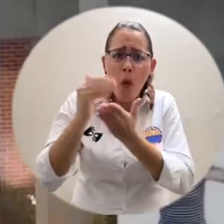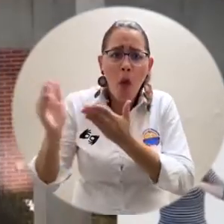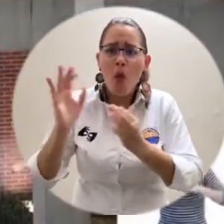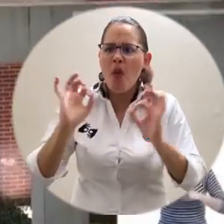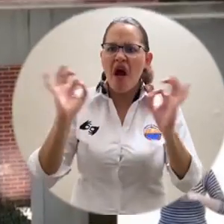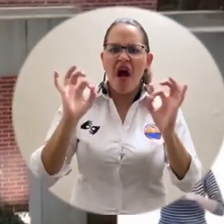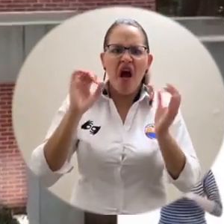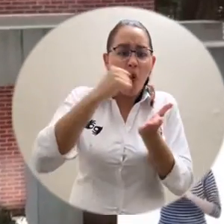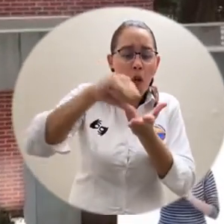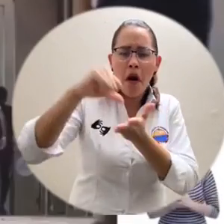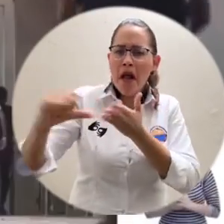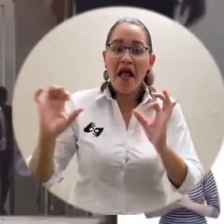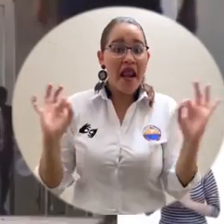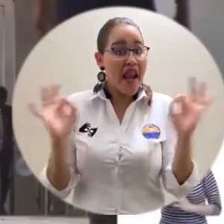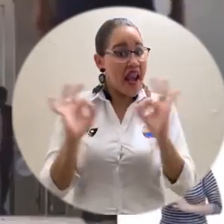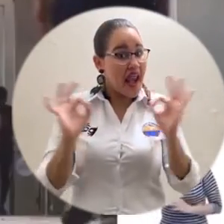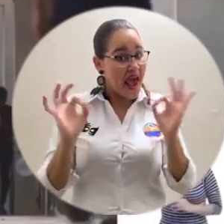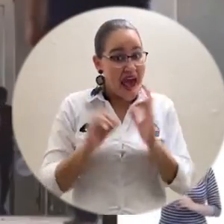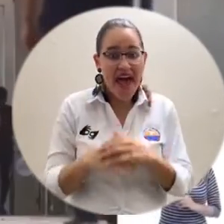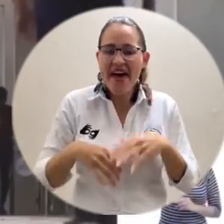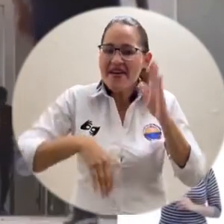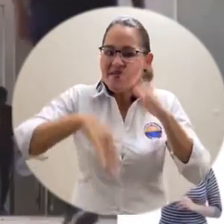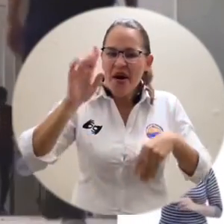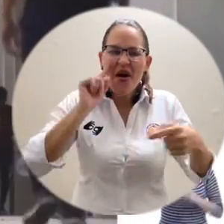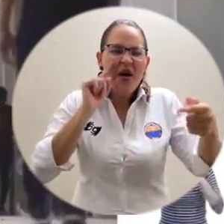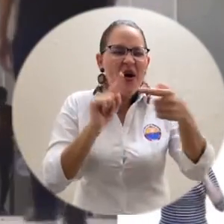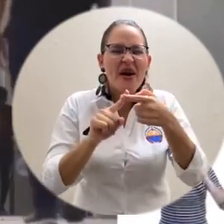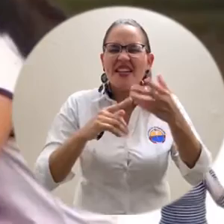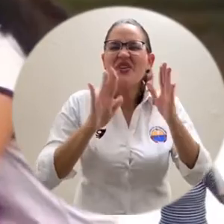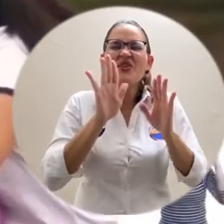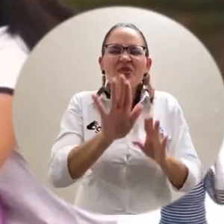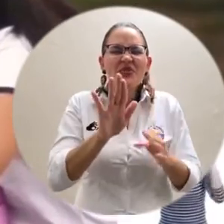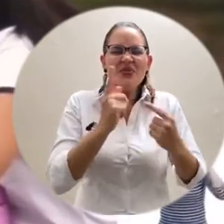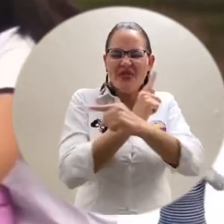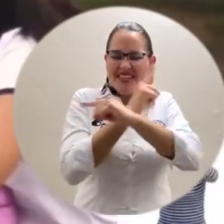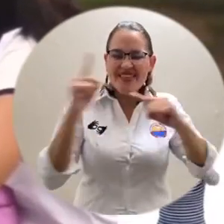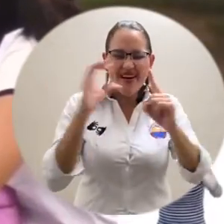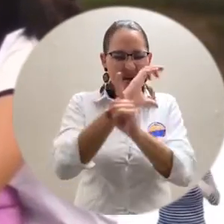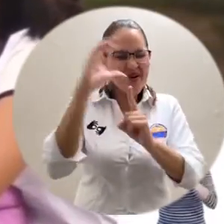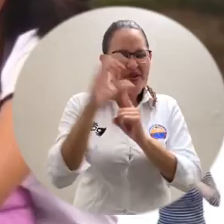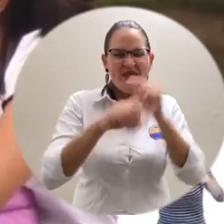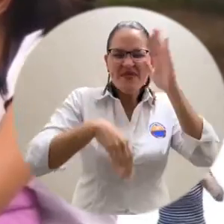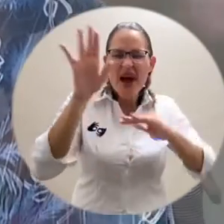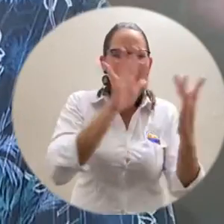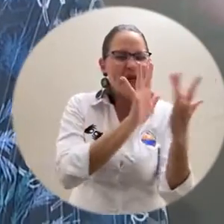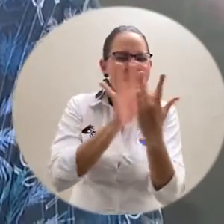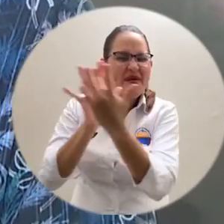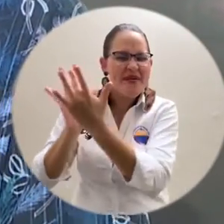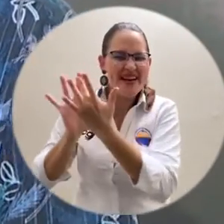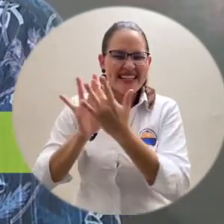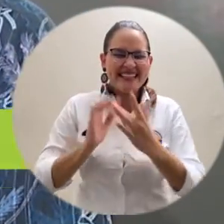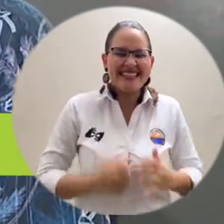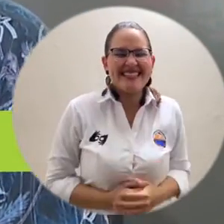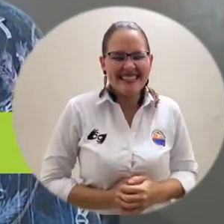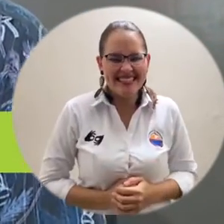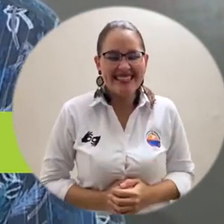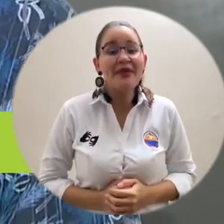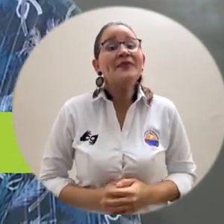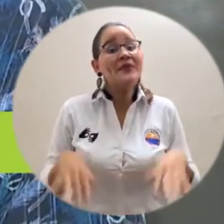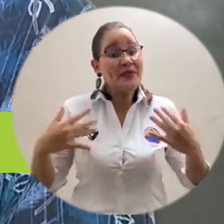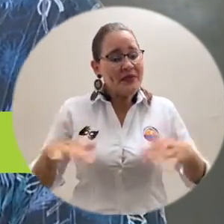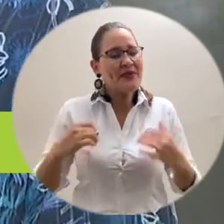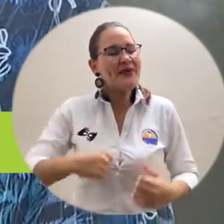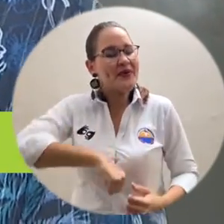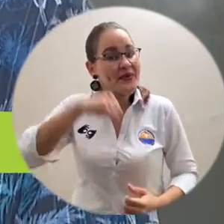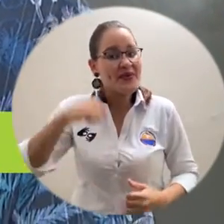Magdalena le apostó a su vigésima semana cultural y primera virtual más conectados que nunca. Estamos muy orgullosos de estar